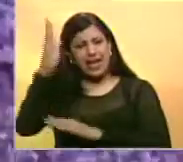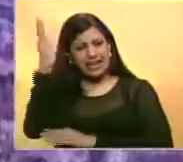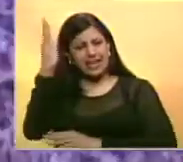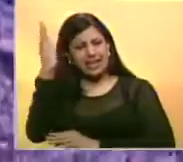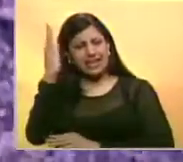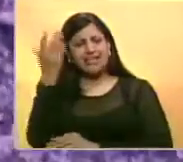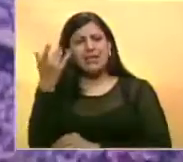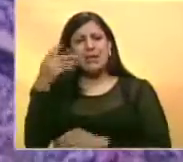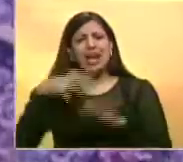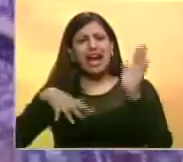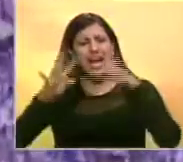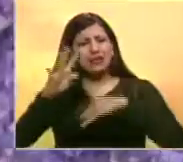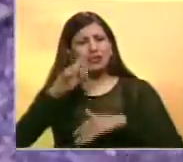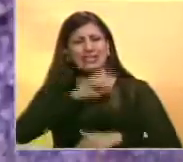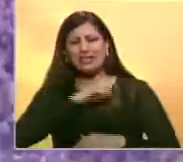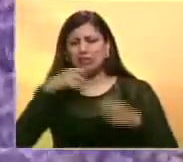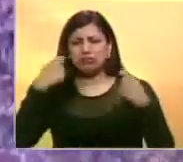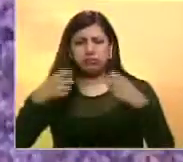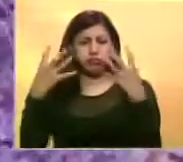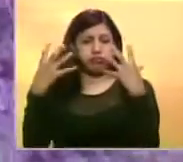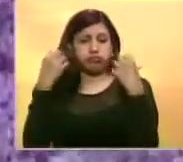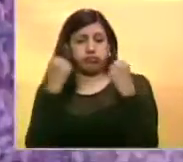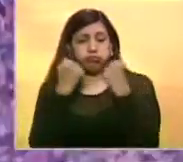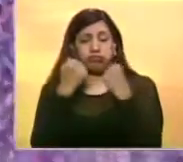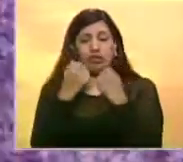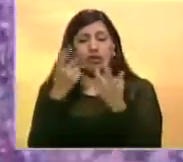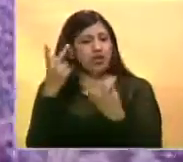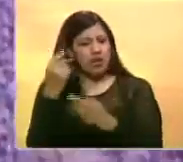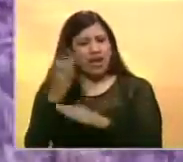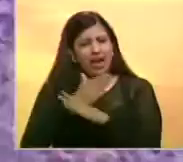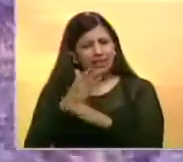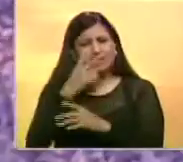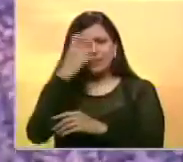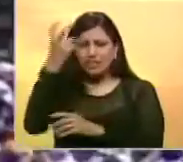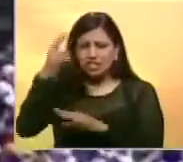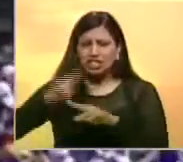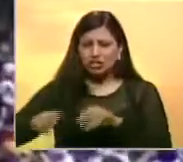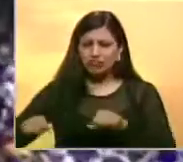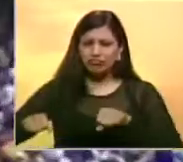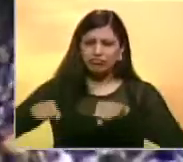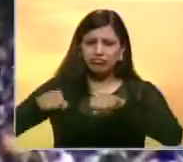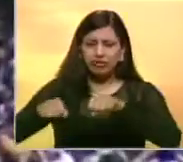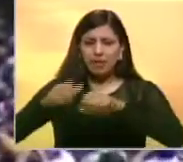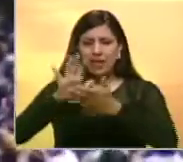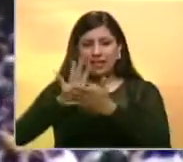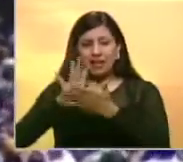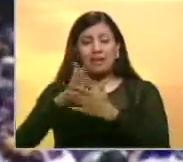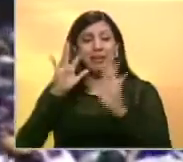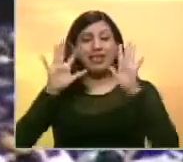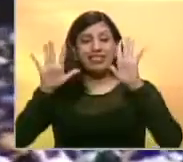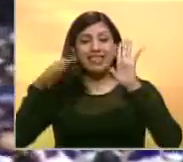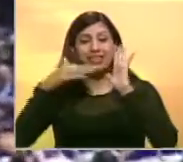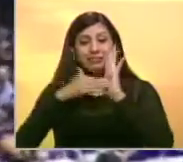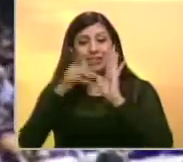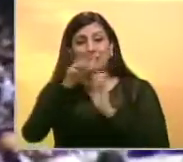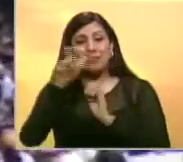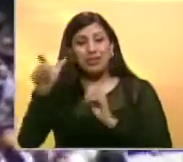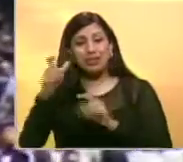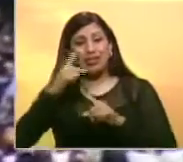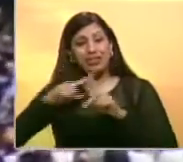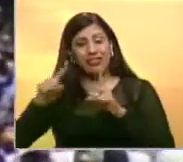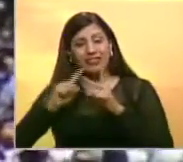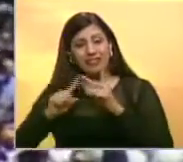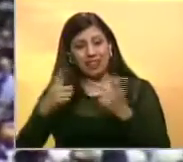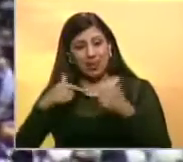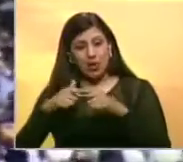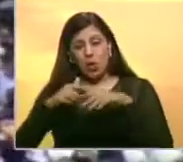evitando el día 14 de enero para prevenir accidentes. Puntualizó, estiman, que unos 10.000 funcionarios de diferentes cuerpos de